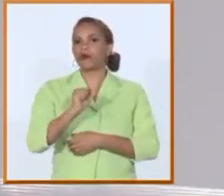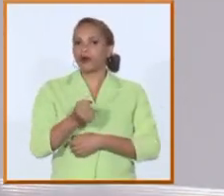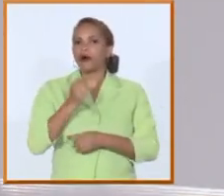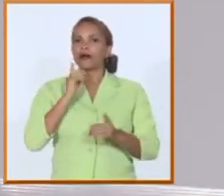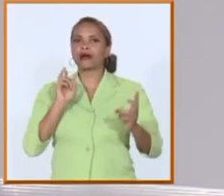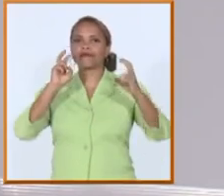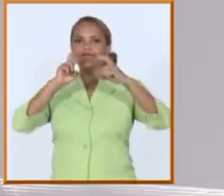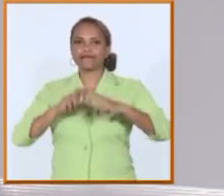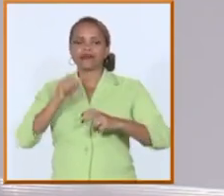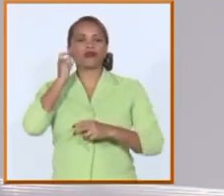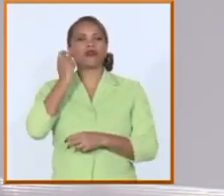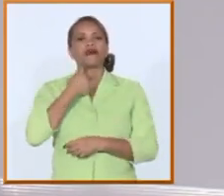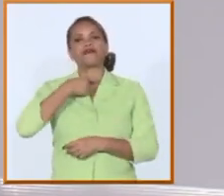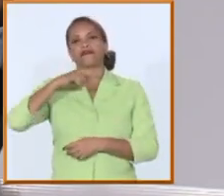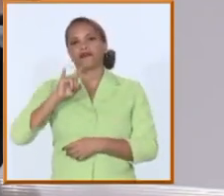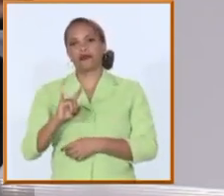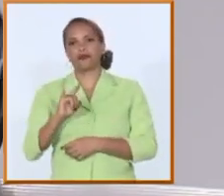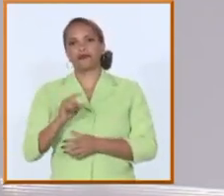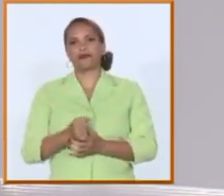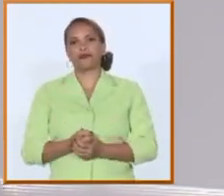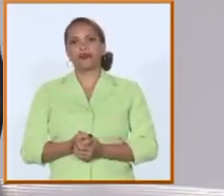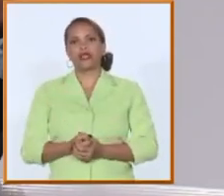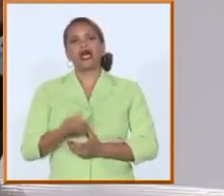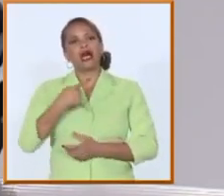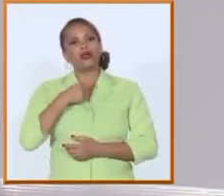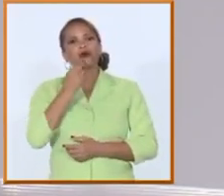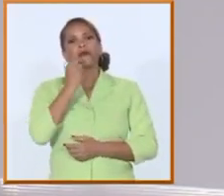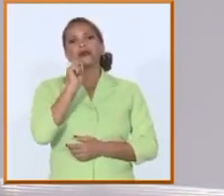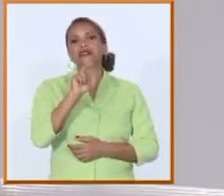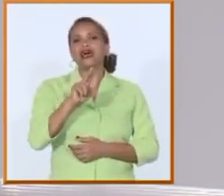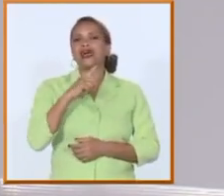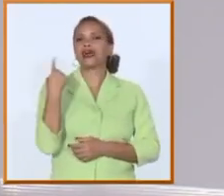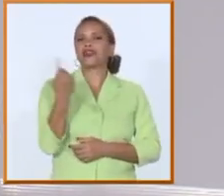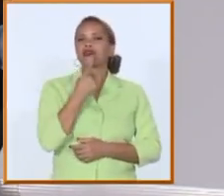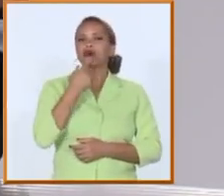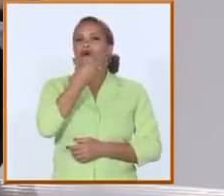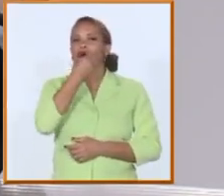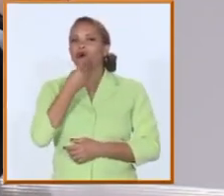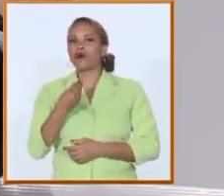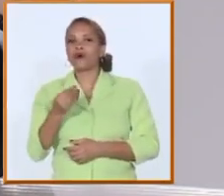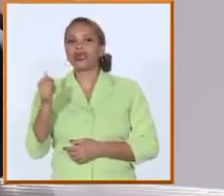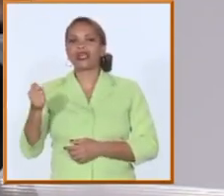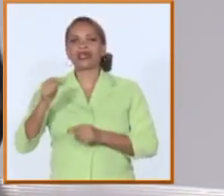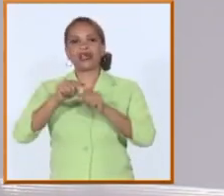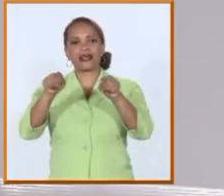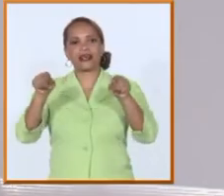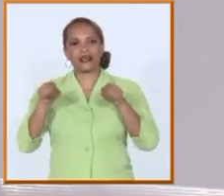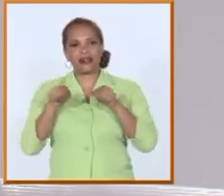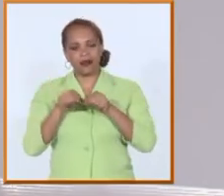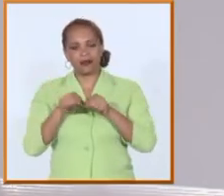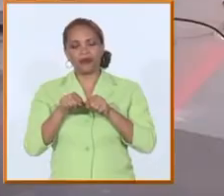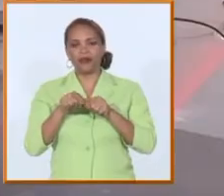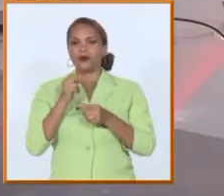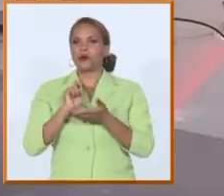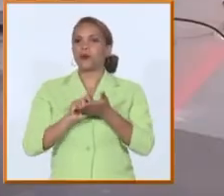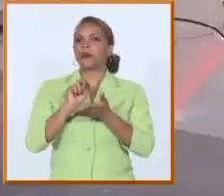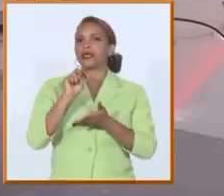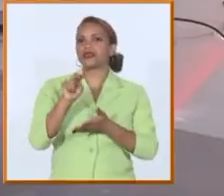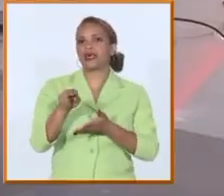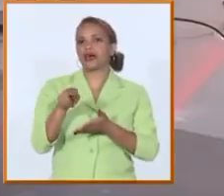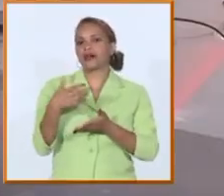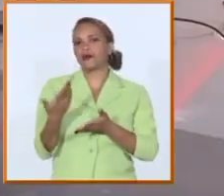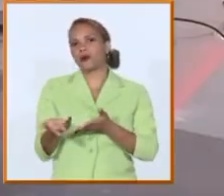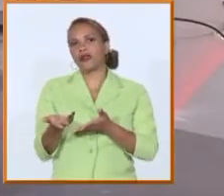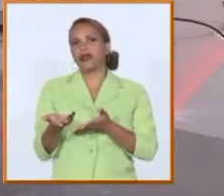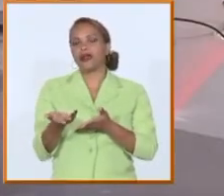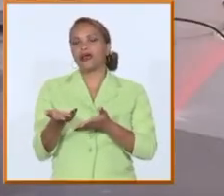que hemos tenido que enfrentar y quiero mandar un mensaje a todos los jóvenes que están hoy en nuestra sala y a los que aspiran a estar también para